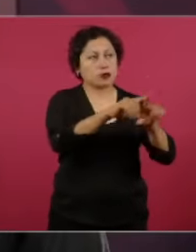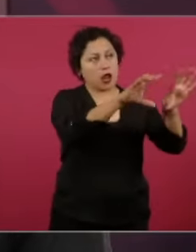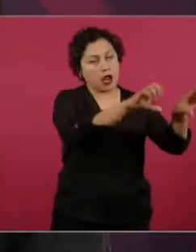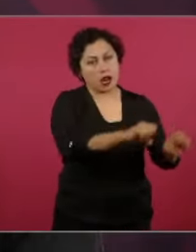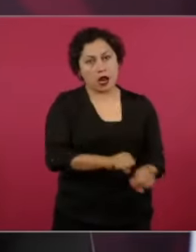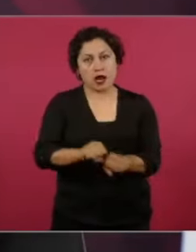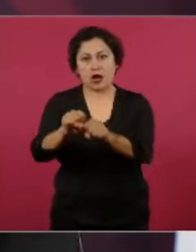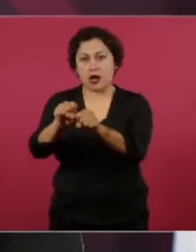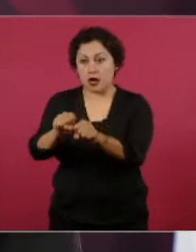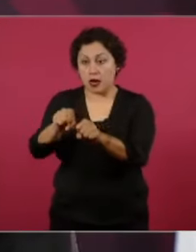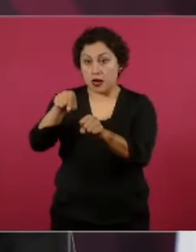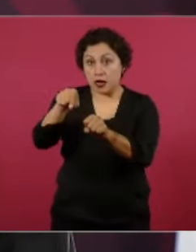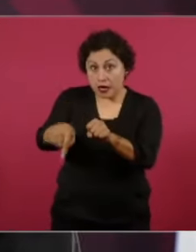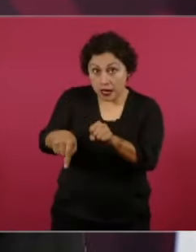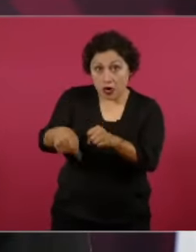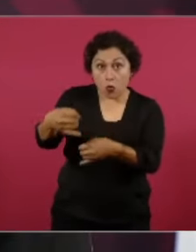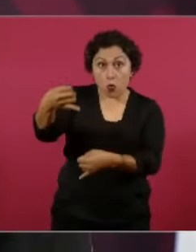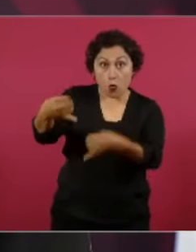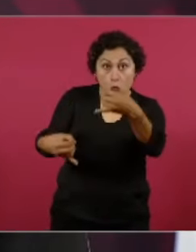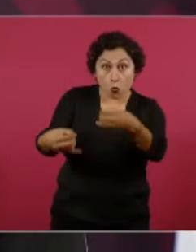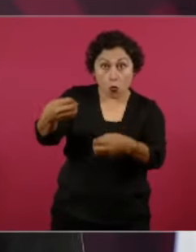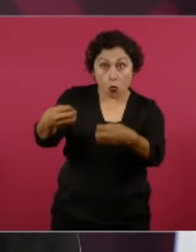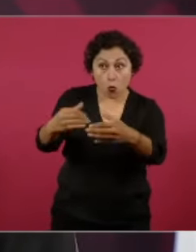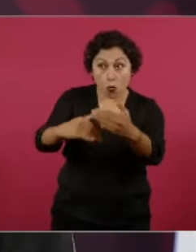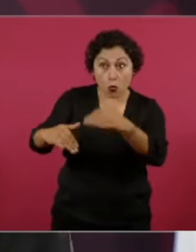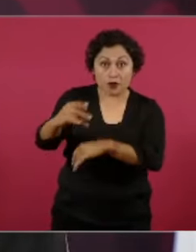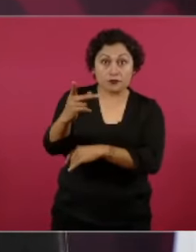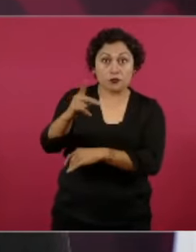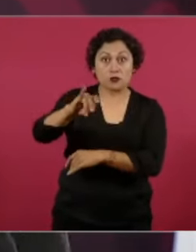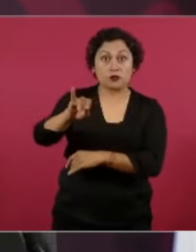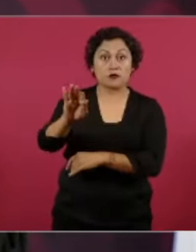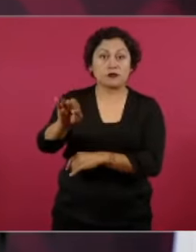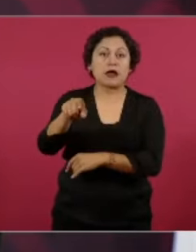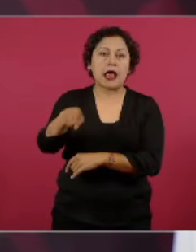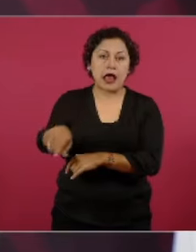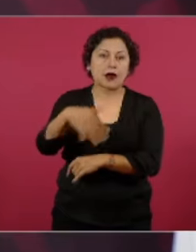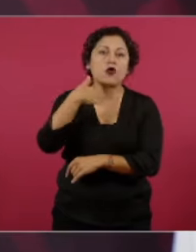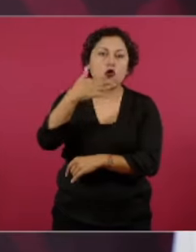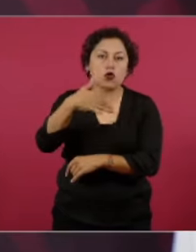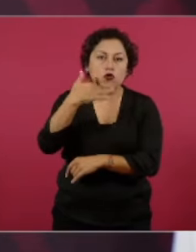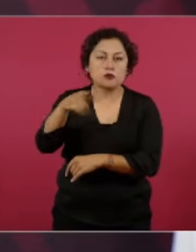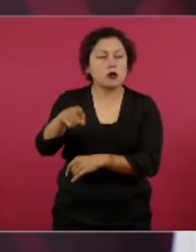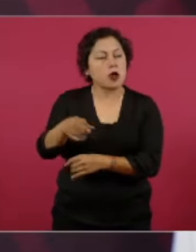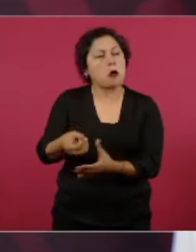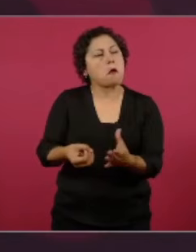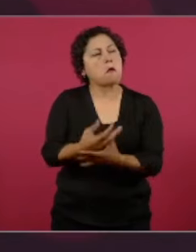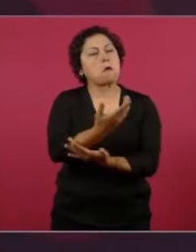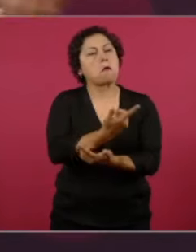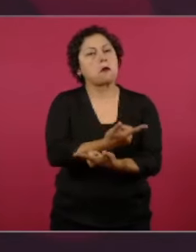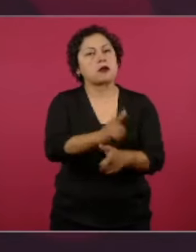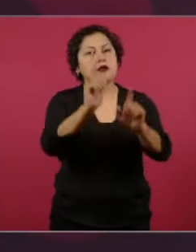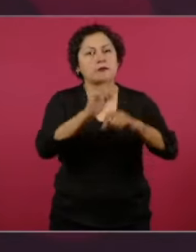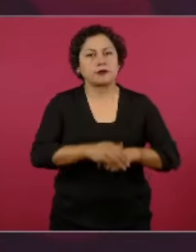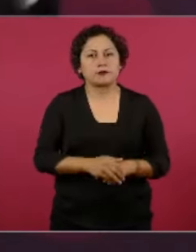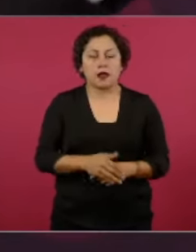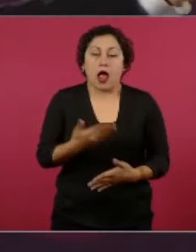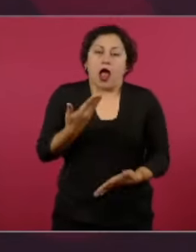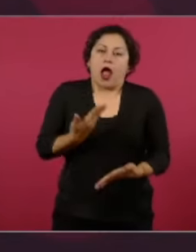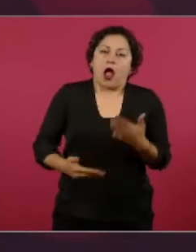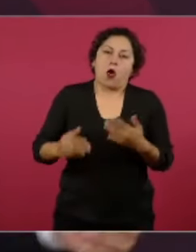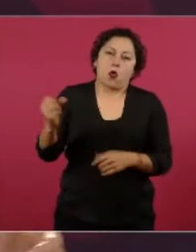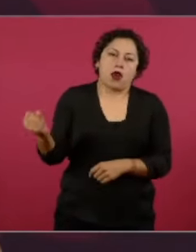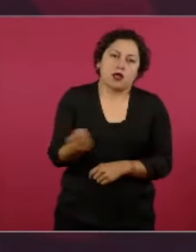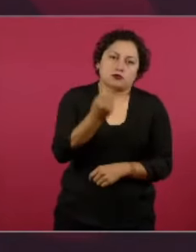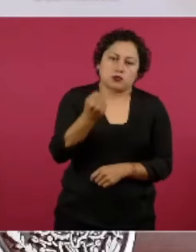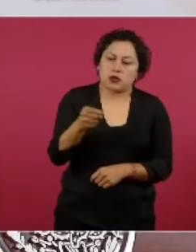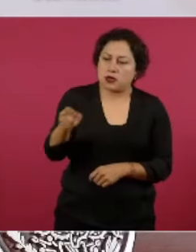del Poder Judicial corrupto, que afortunadamente ya van a tener que salir porque el pueblo ya